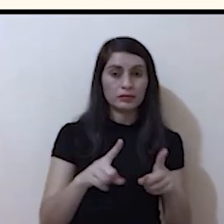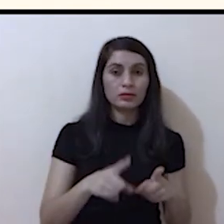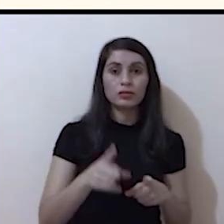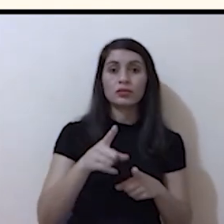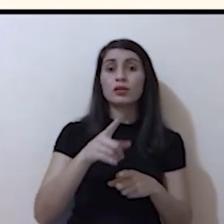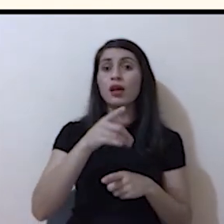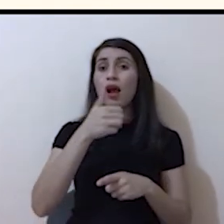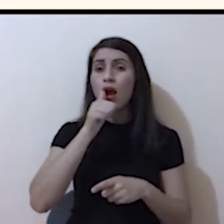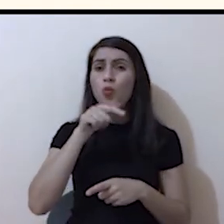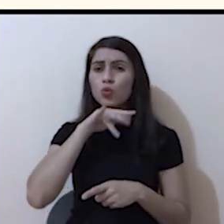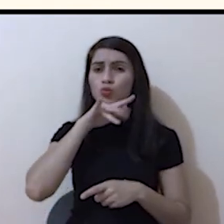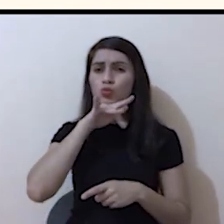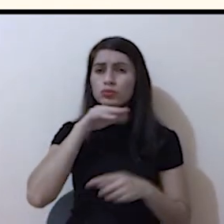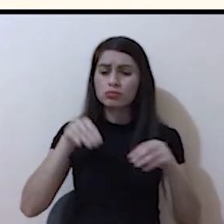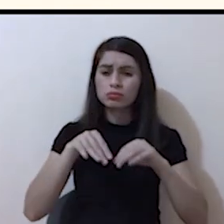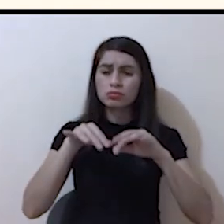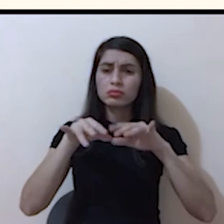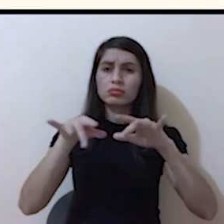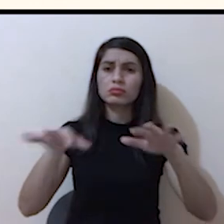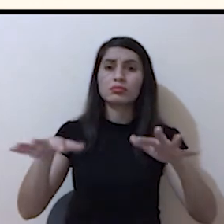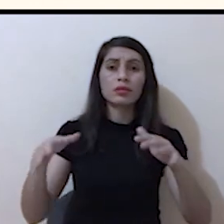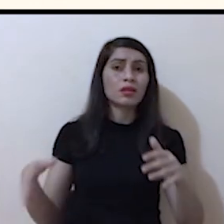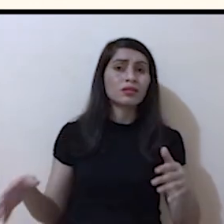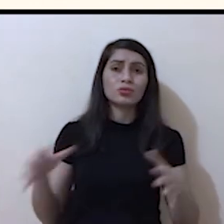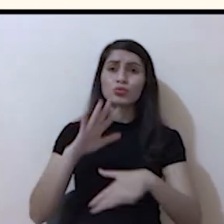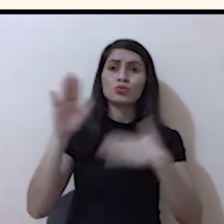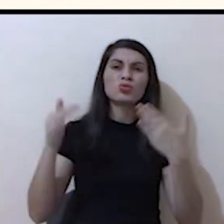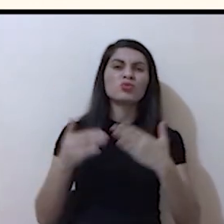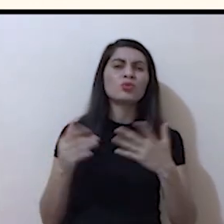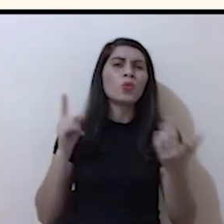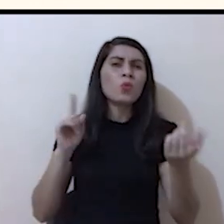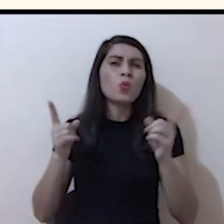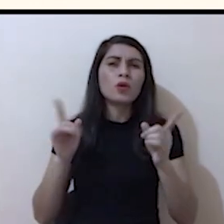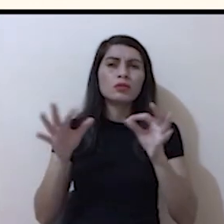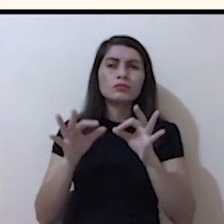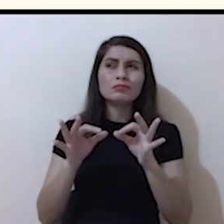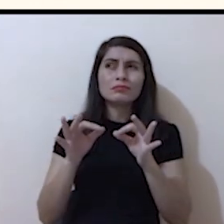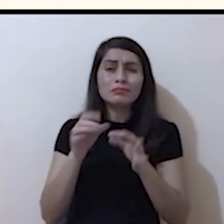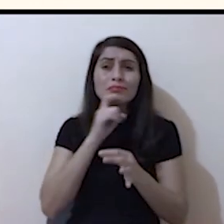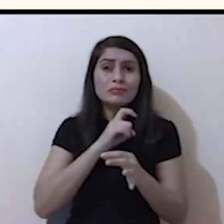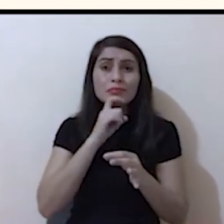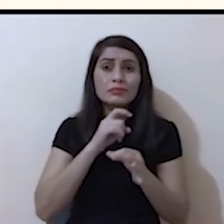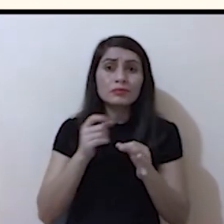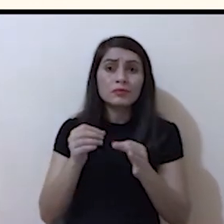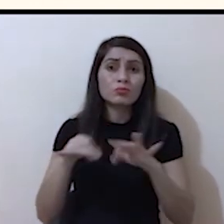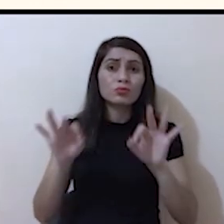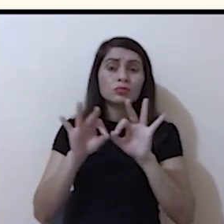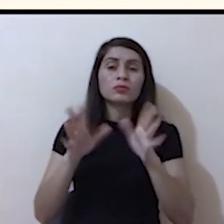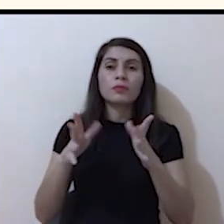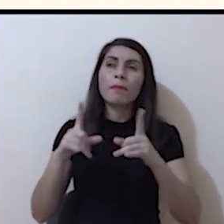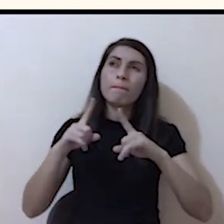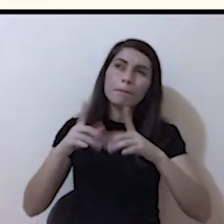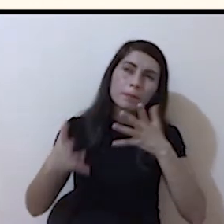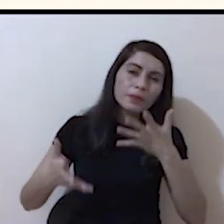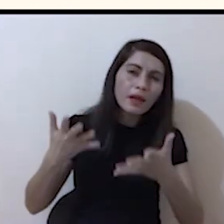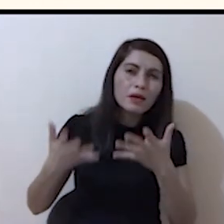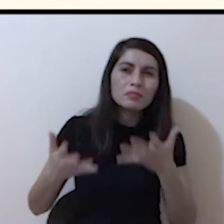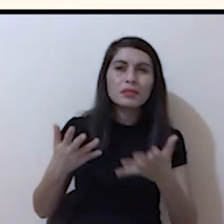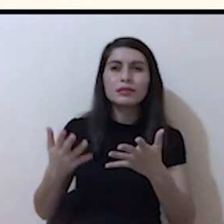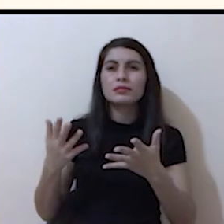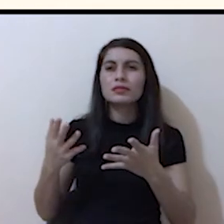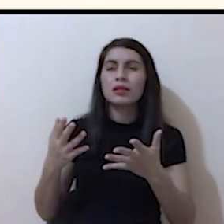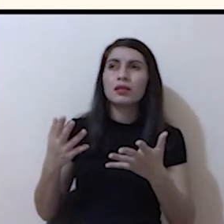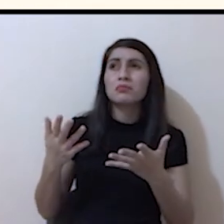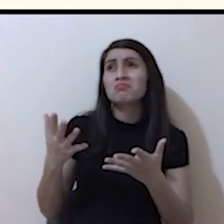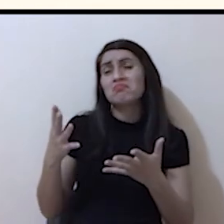contaminación del agua. La mayoría de ellas son factores naturales que están presentes